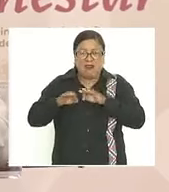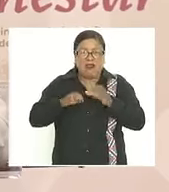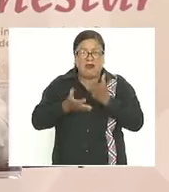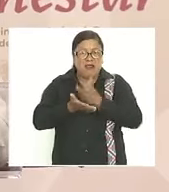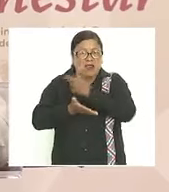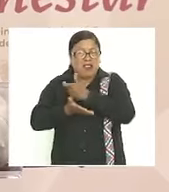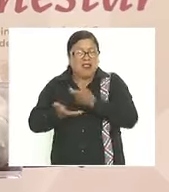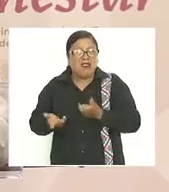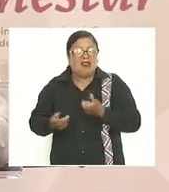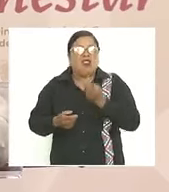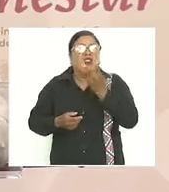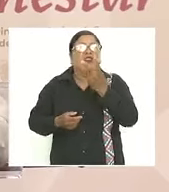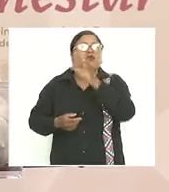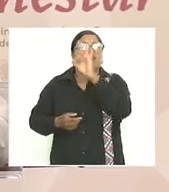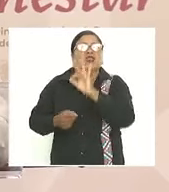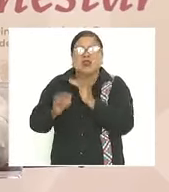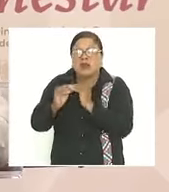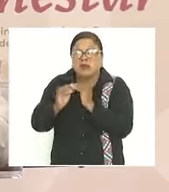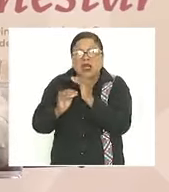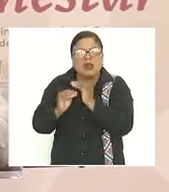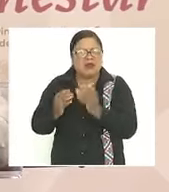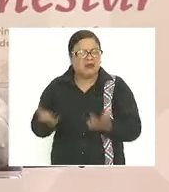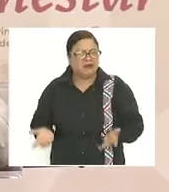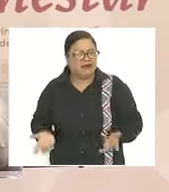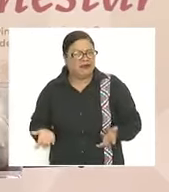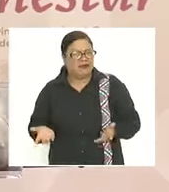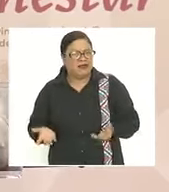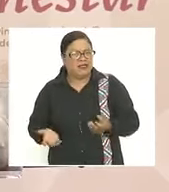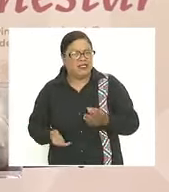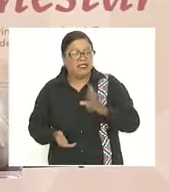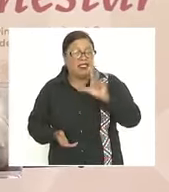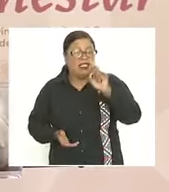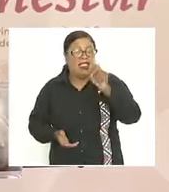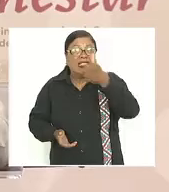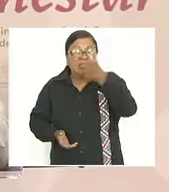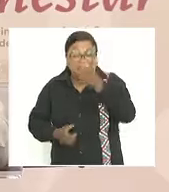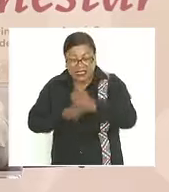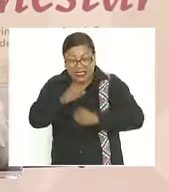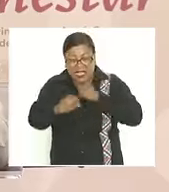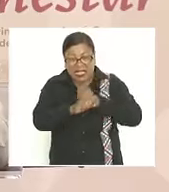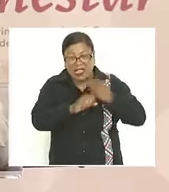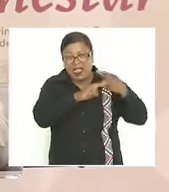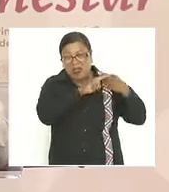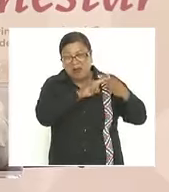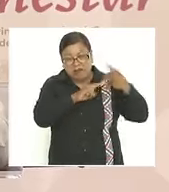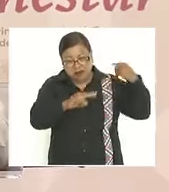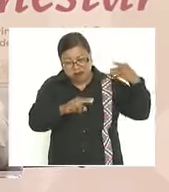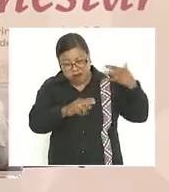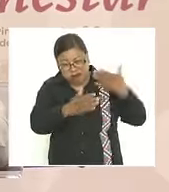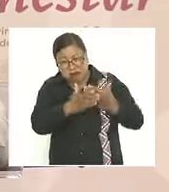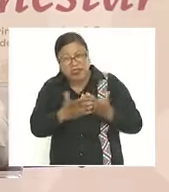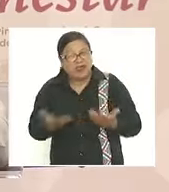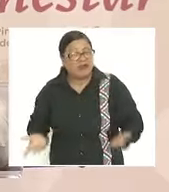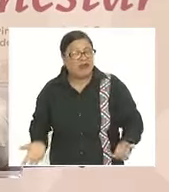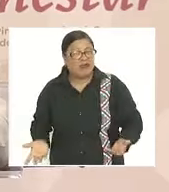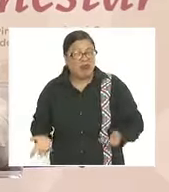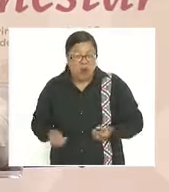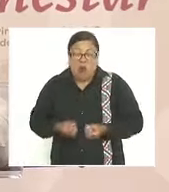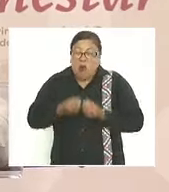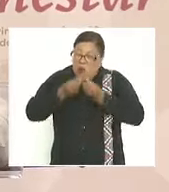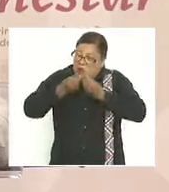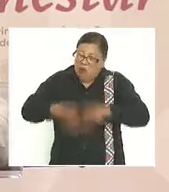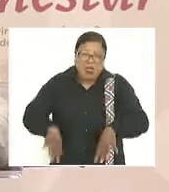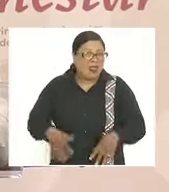aumentaban 2% y eso 36 años ¿cuánto se perdió de poder adquisitivo